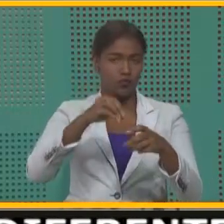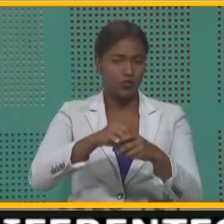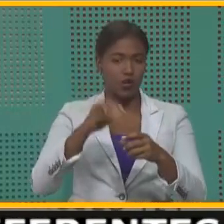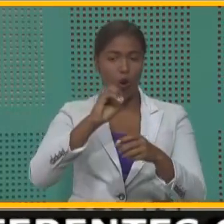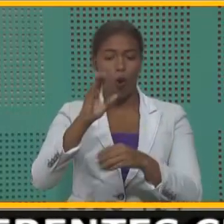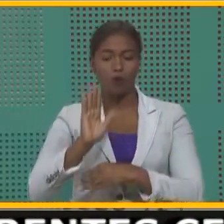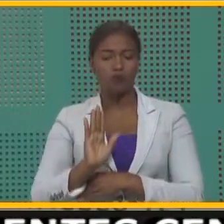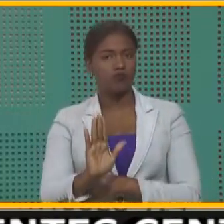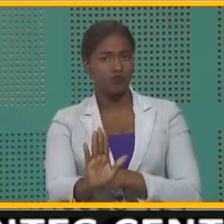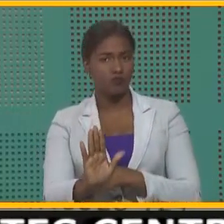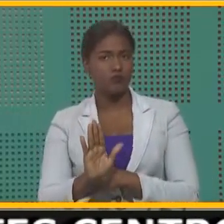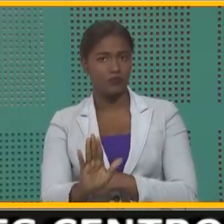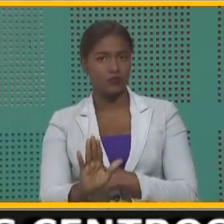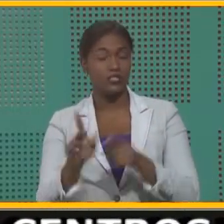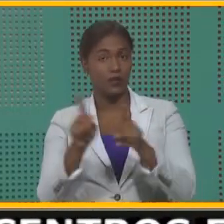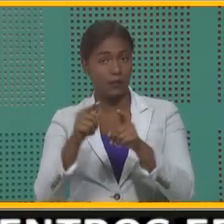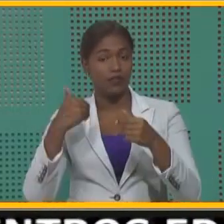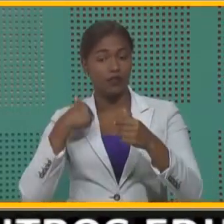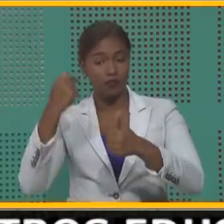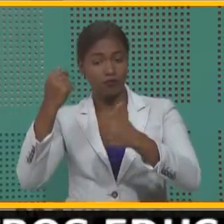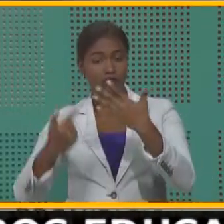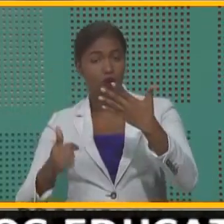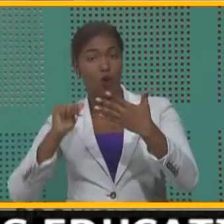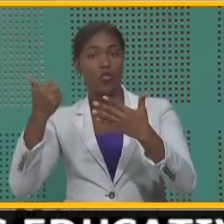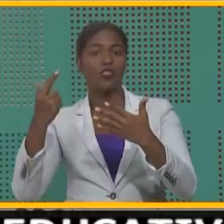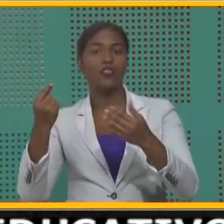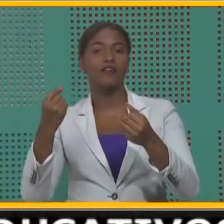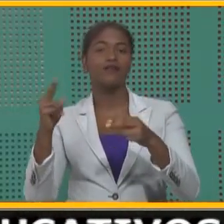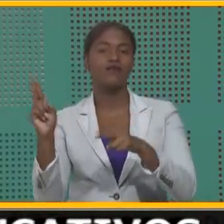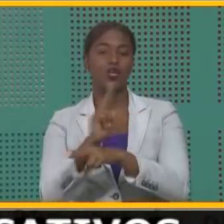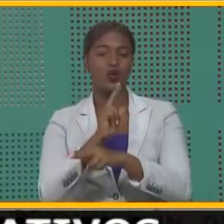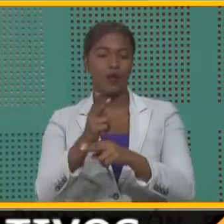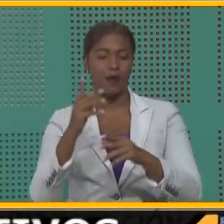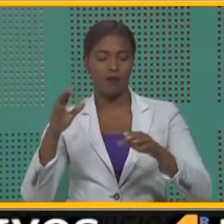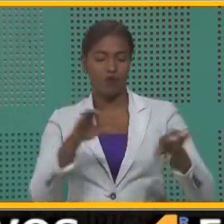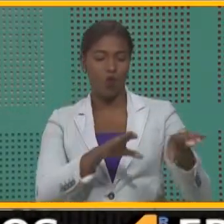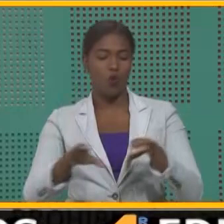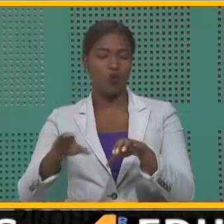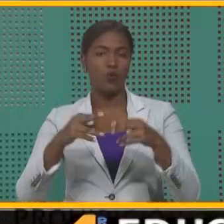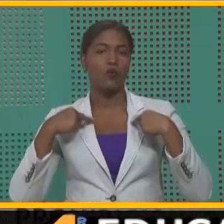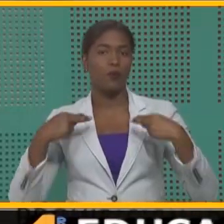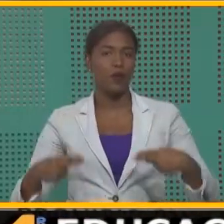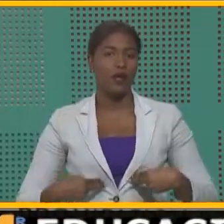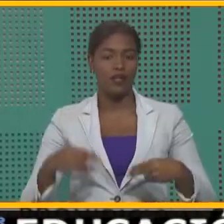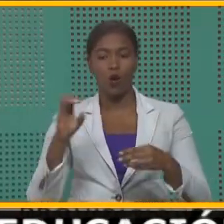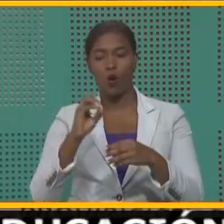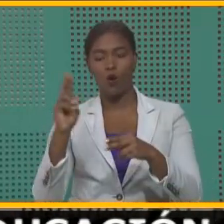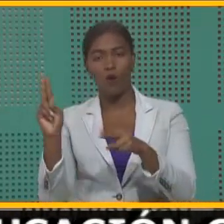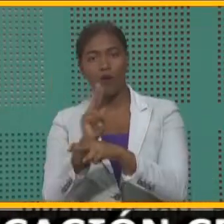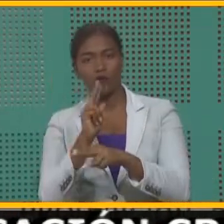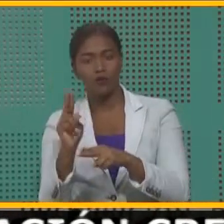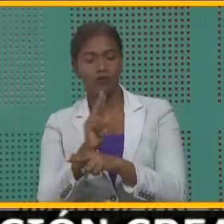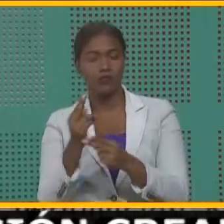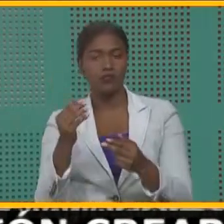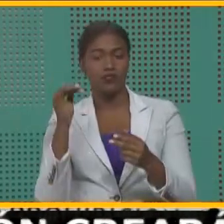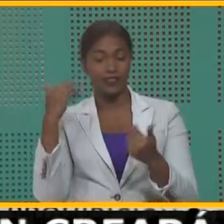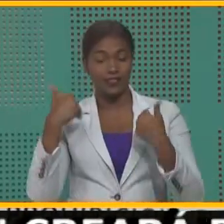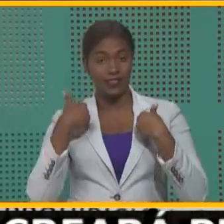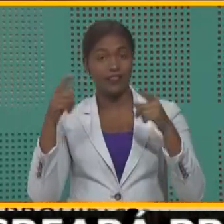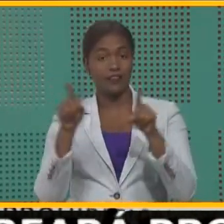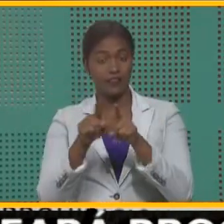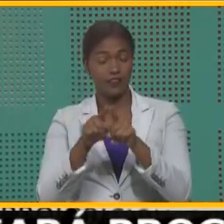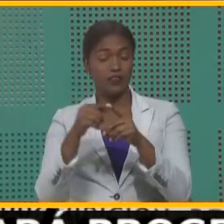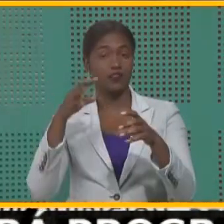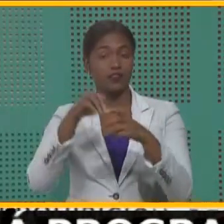de los frenos. También hay factores que tienen que ver con la conducta humana, tienen que ver con el consumo, tienen que ver con alcohol, tienen que